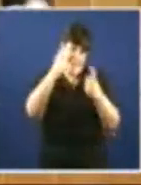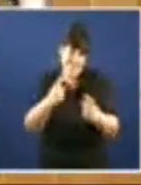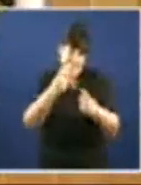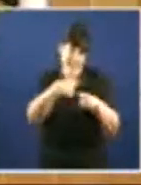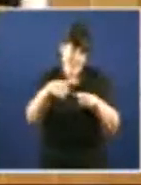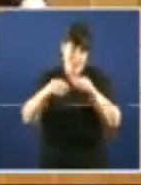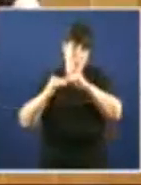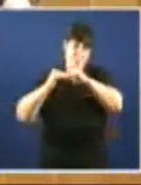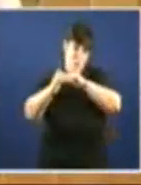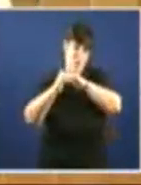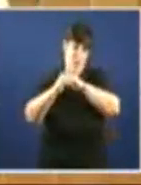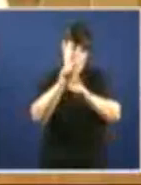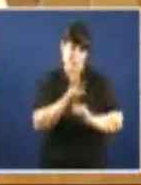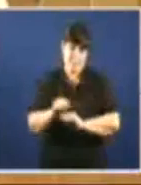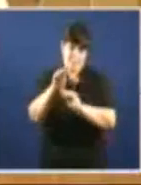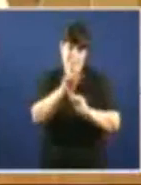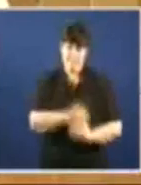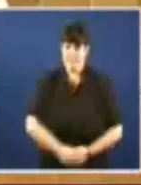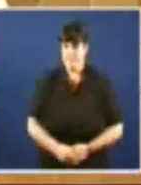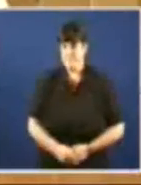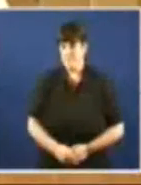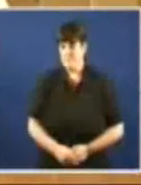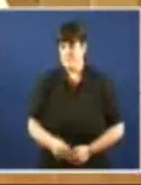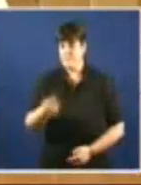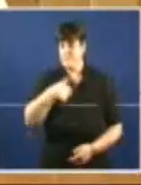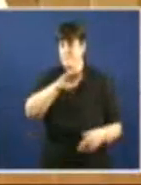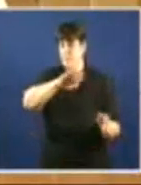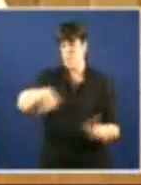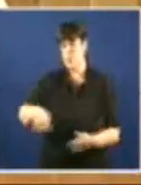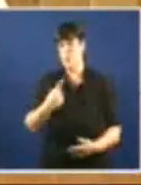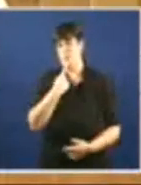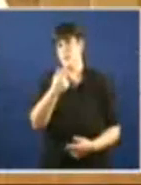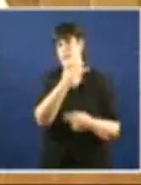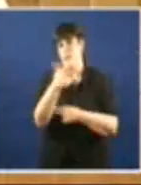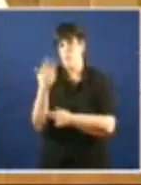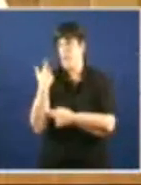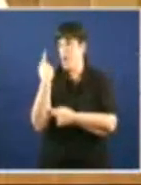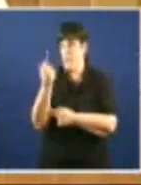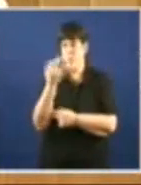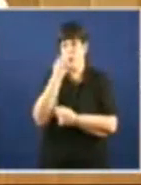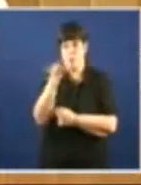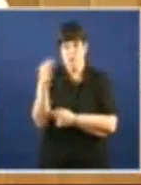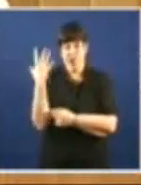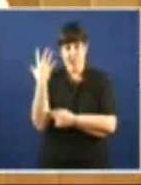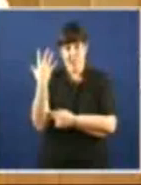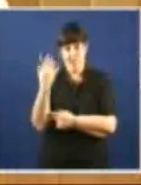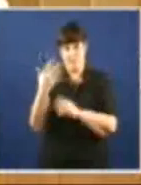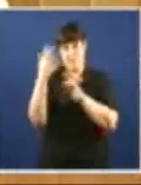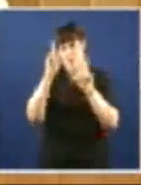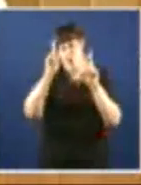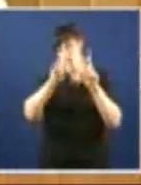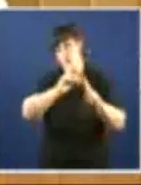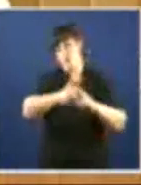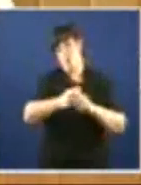Por último Quero acabar Tambén Decindo Que fai pouco Que saiu Un documental Francés Que se chama Os nosos fillos Nos